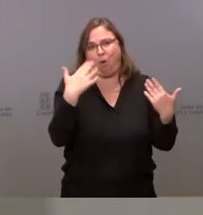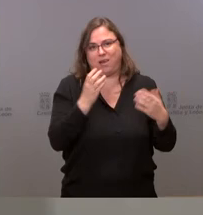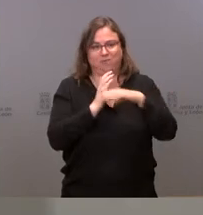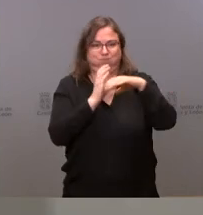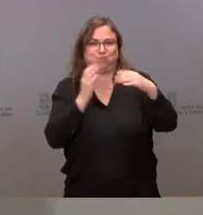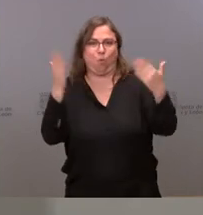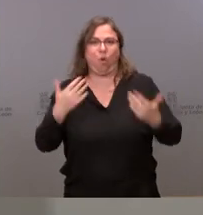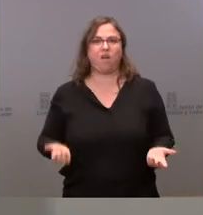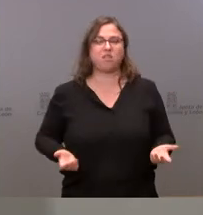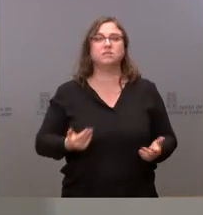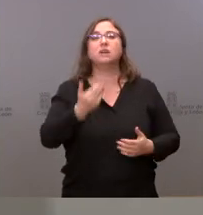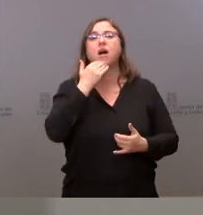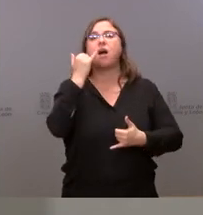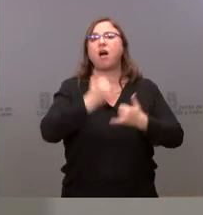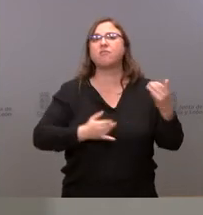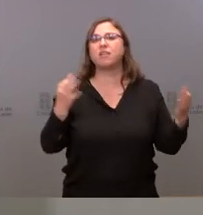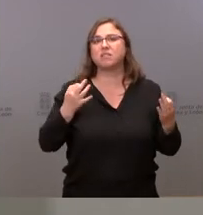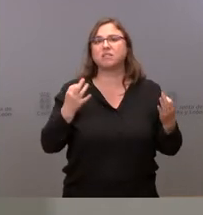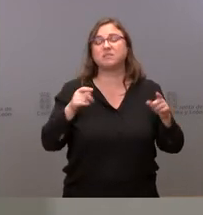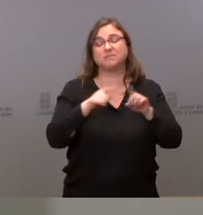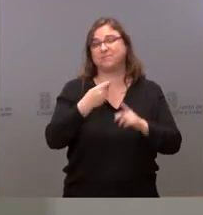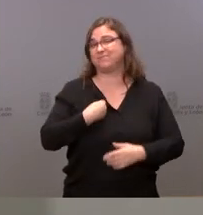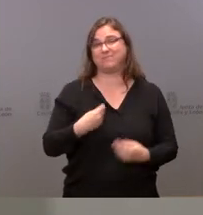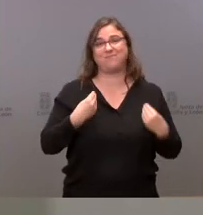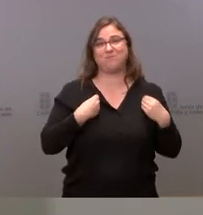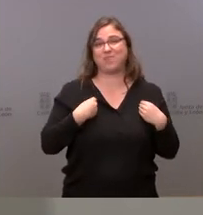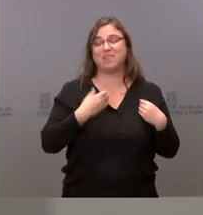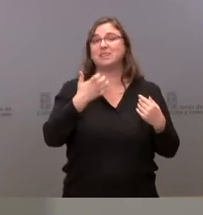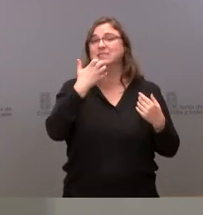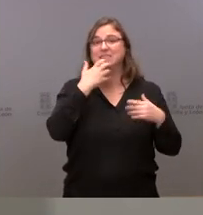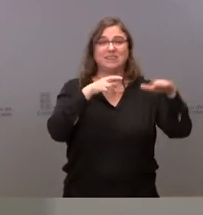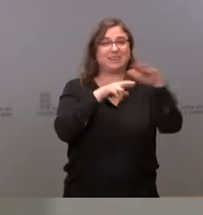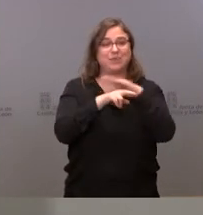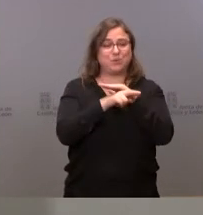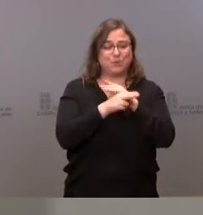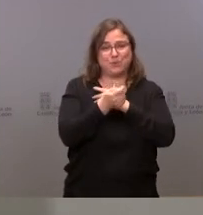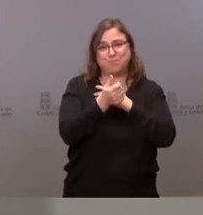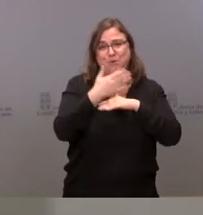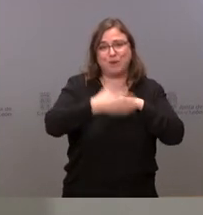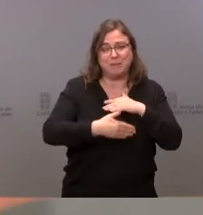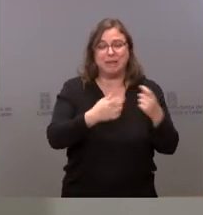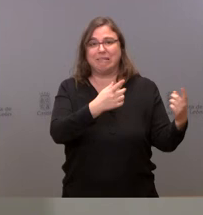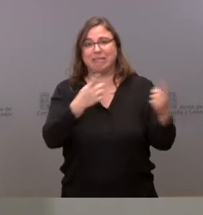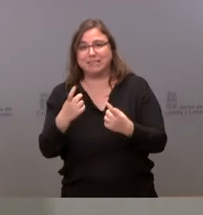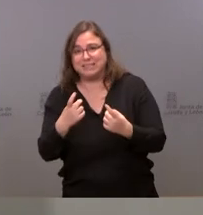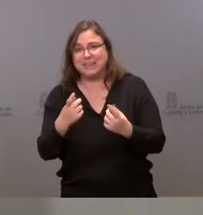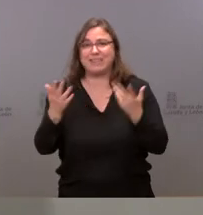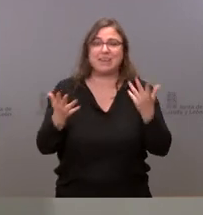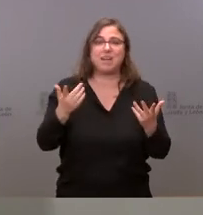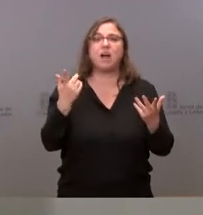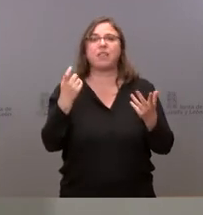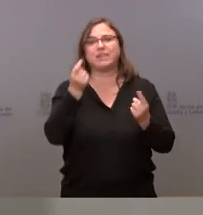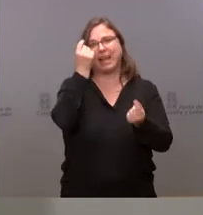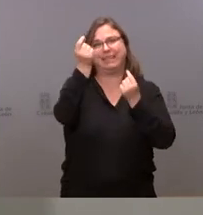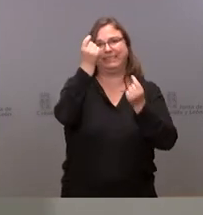lógicamente al final como todo en la vida cuando el recurso es limitado y las necesidades no lo son hay que establecer un